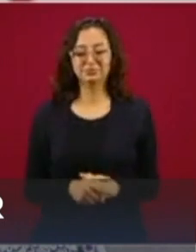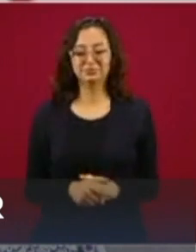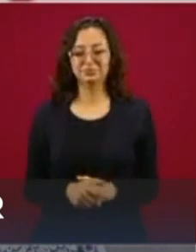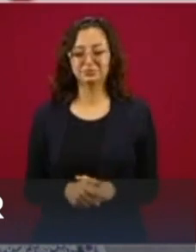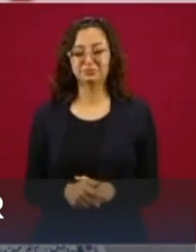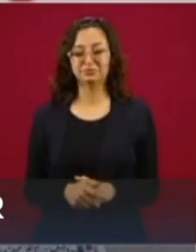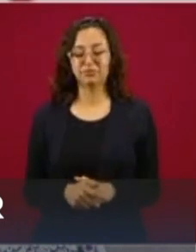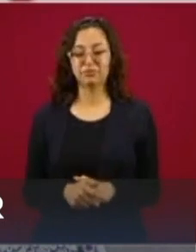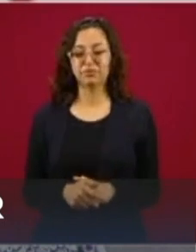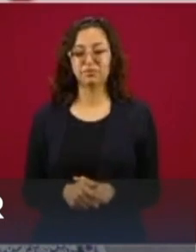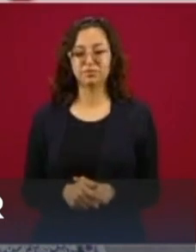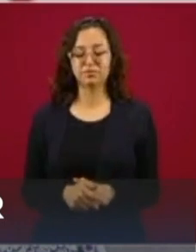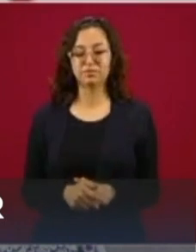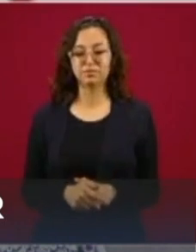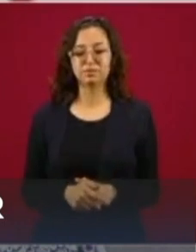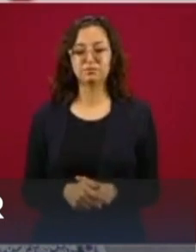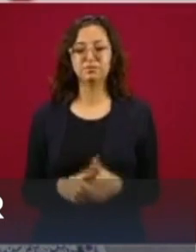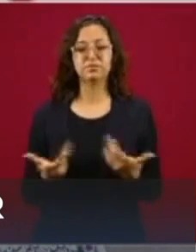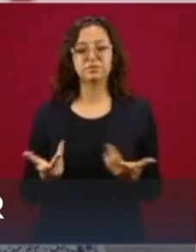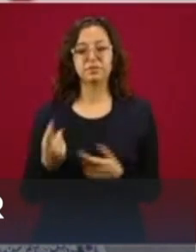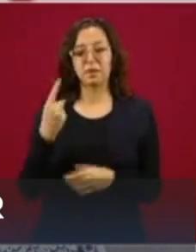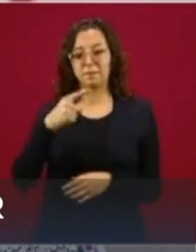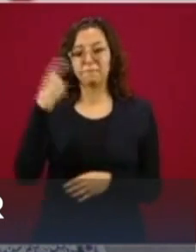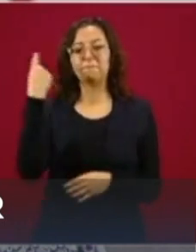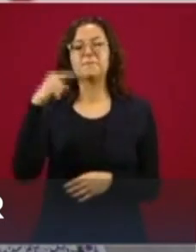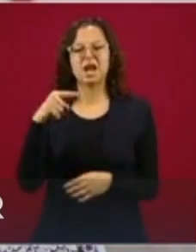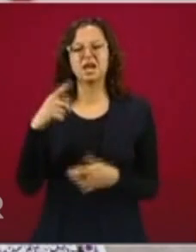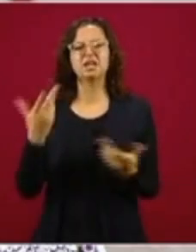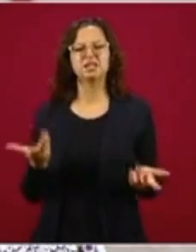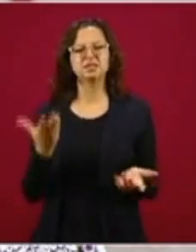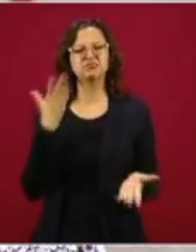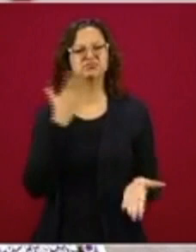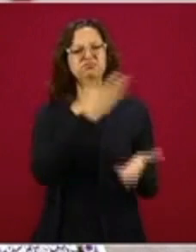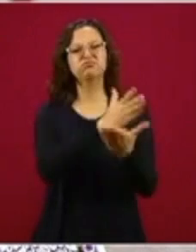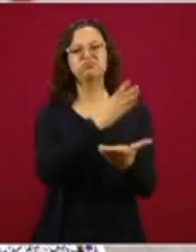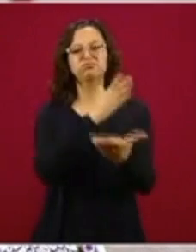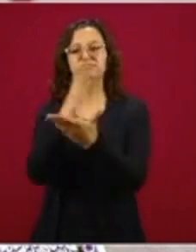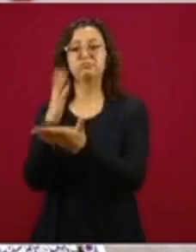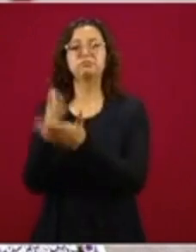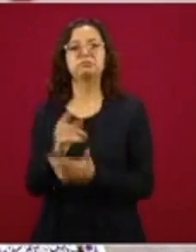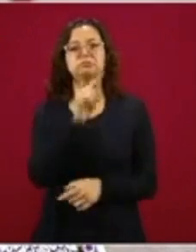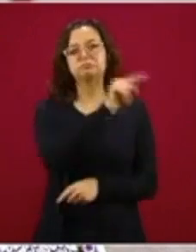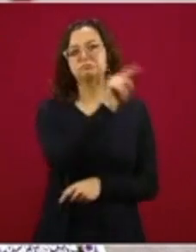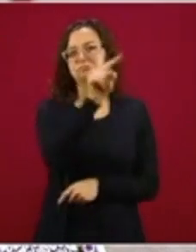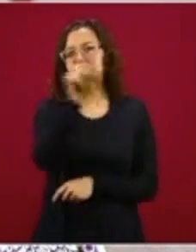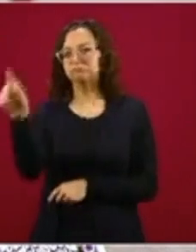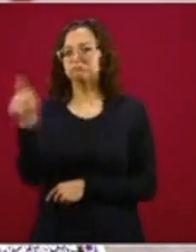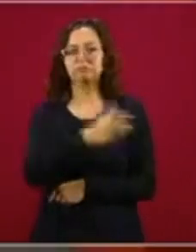respaldar todas las acciones que se están llevando a cabo